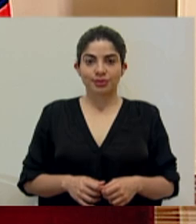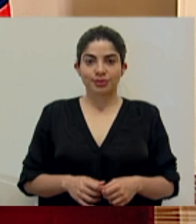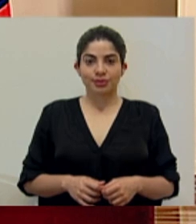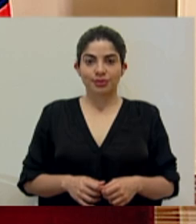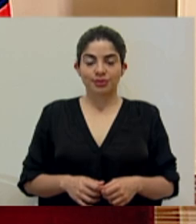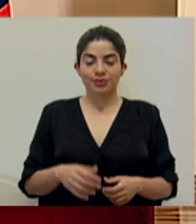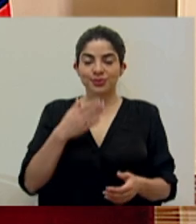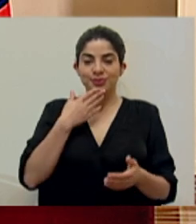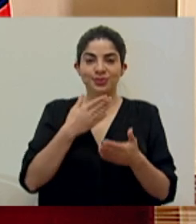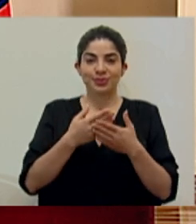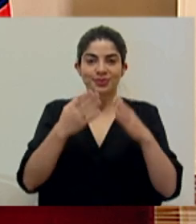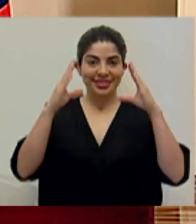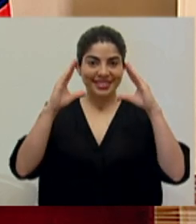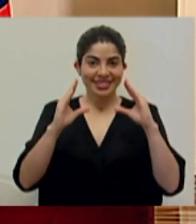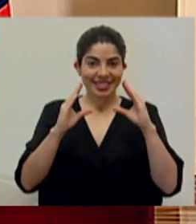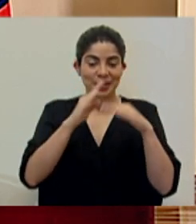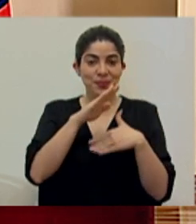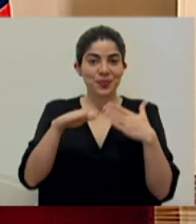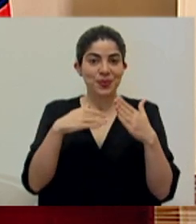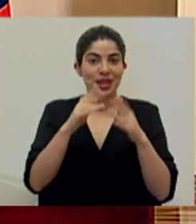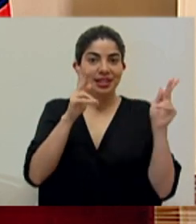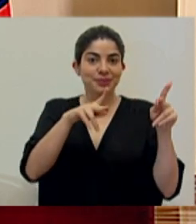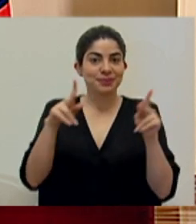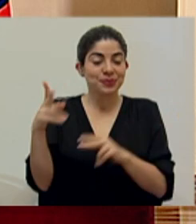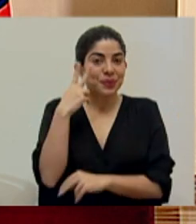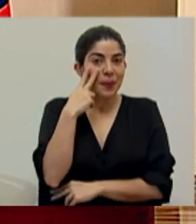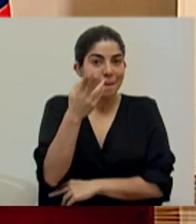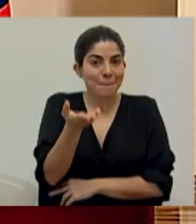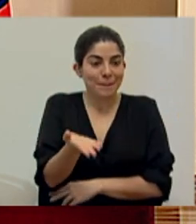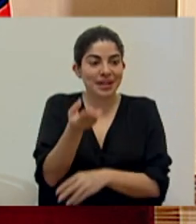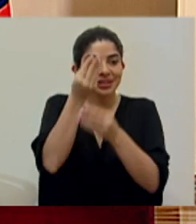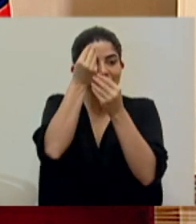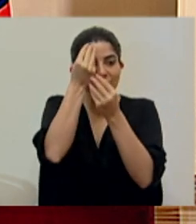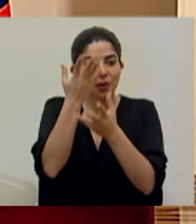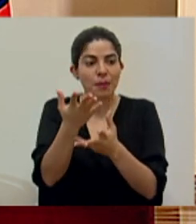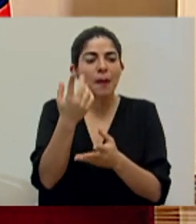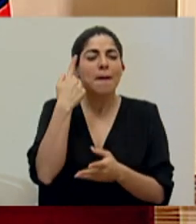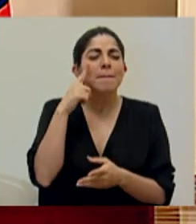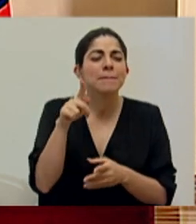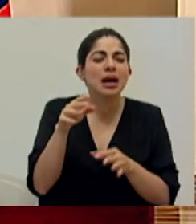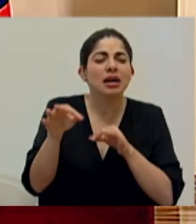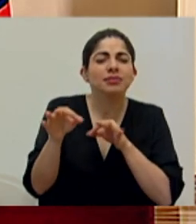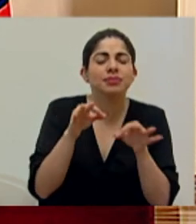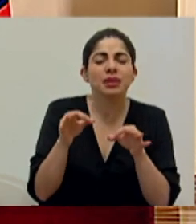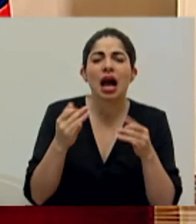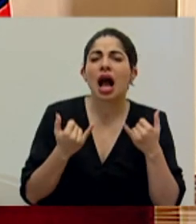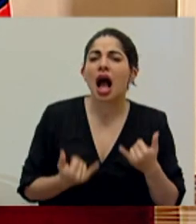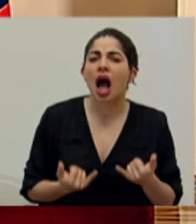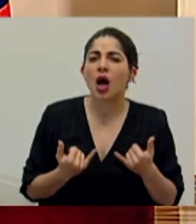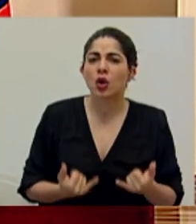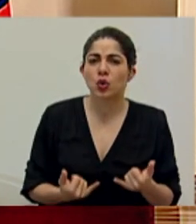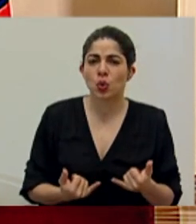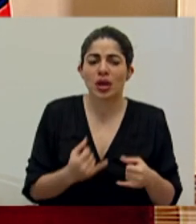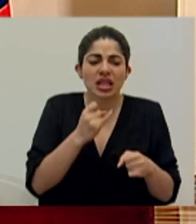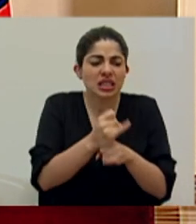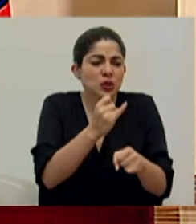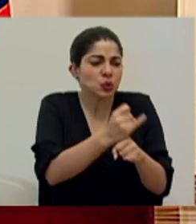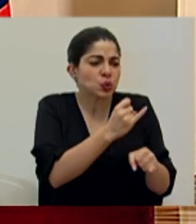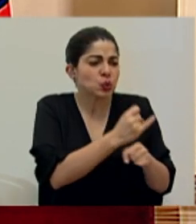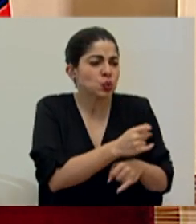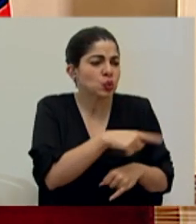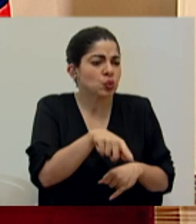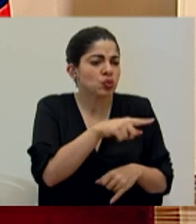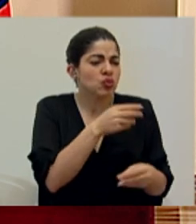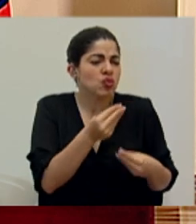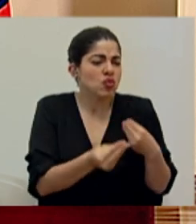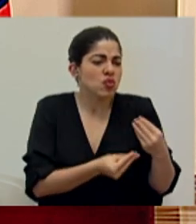Muy buenas tardes a las personas que sintonizan este enlace informativo para brindar una actualización de la atención institucional y